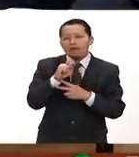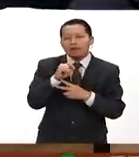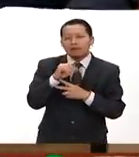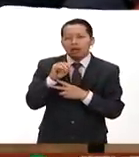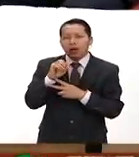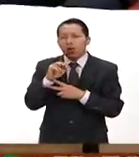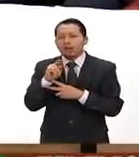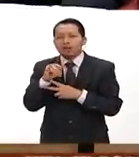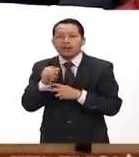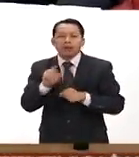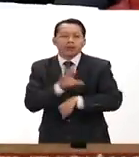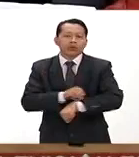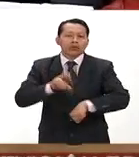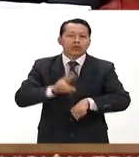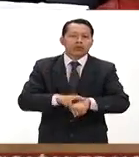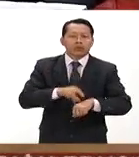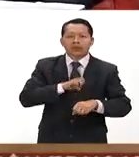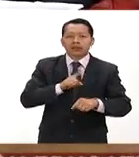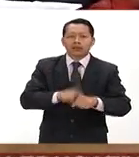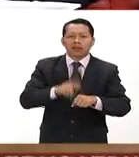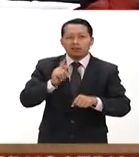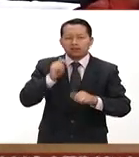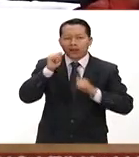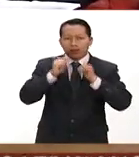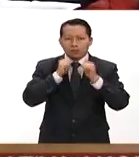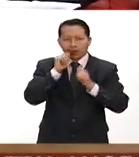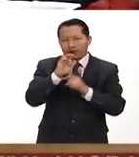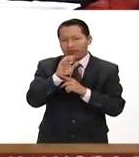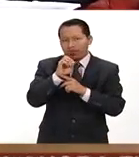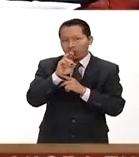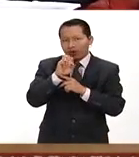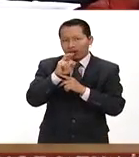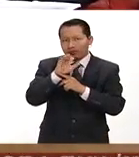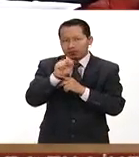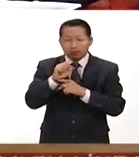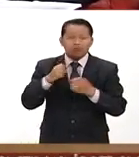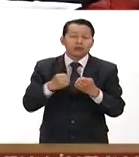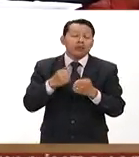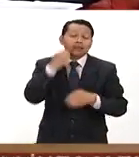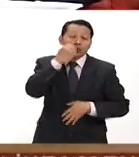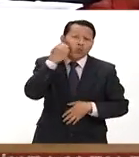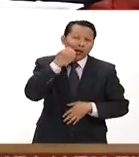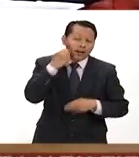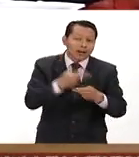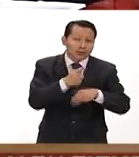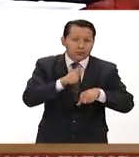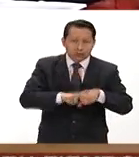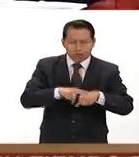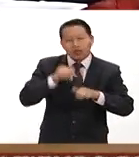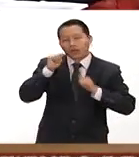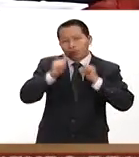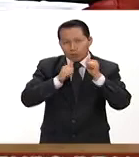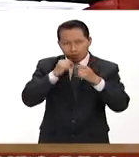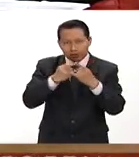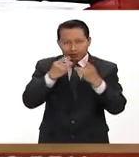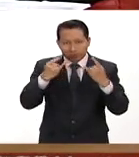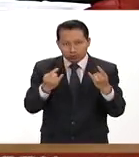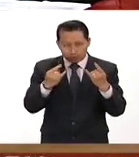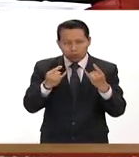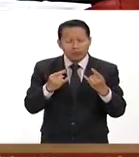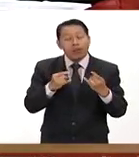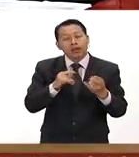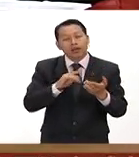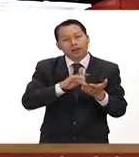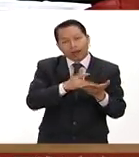coordinadora de la especialidad de antropología forense de la Escuela Nacional de Antropología e Historia maestra que gusto que esté aquí